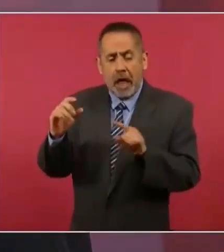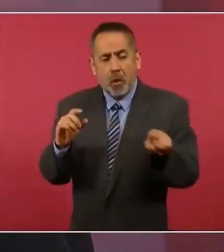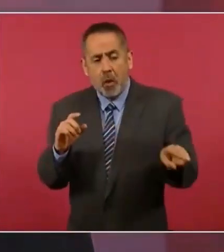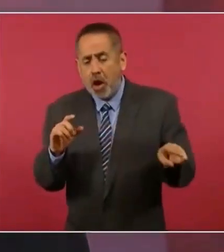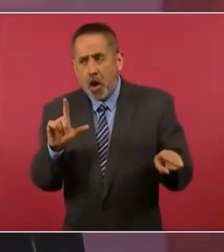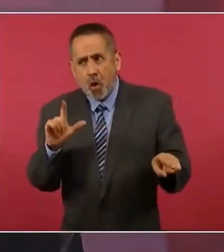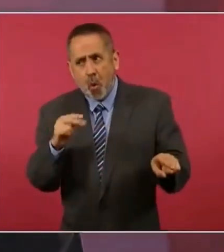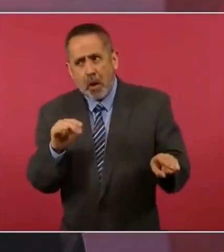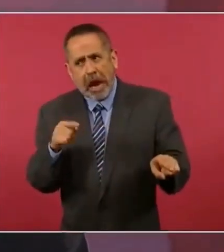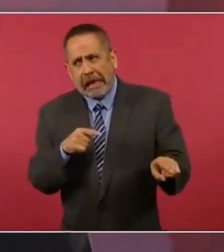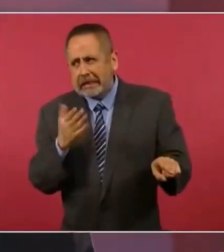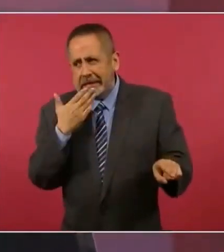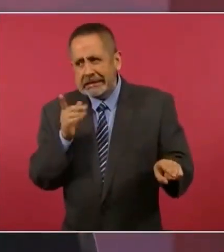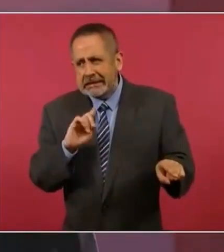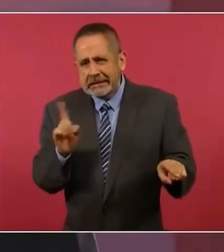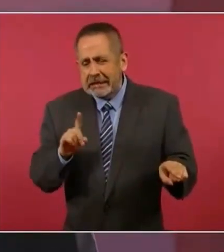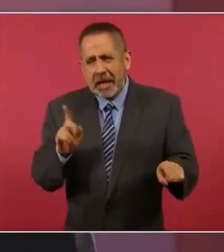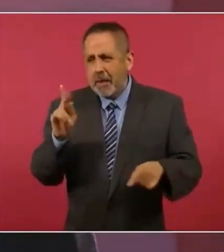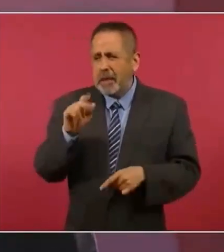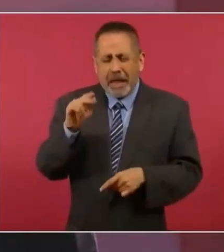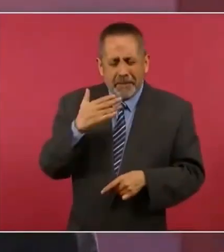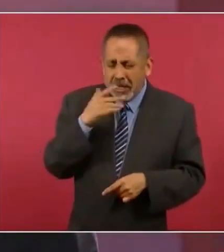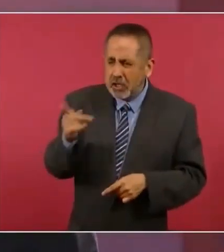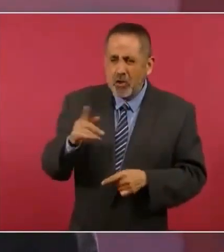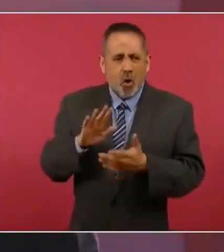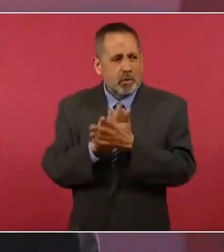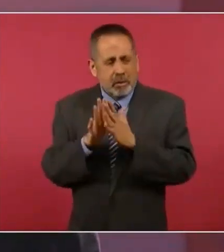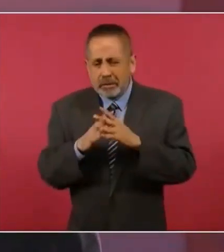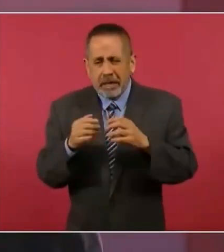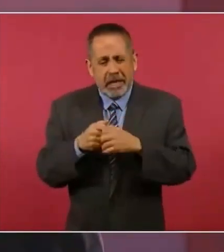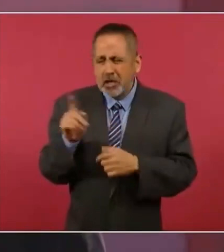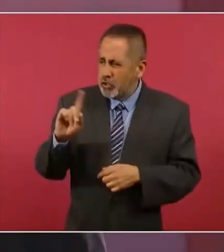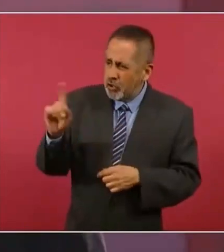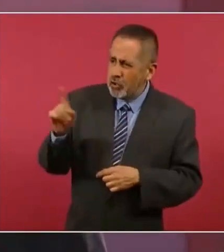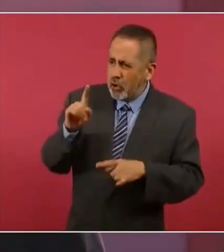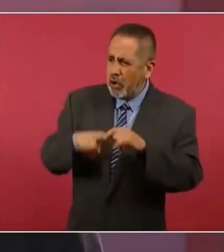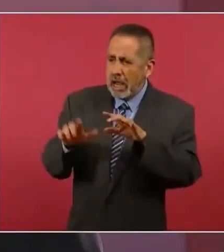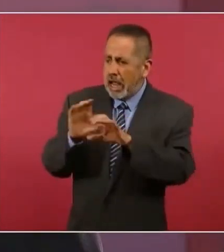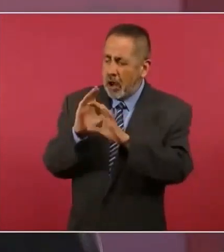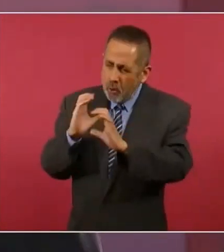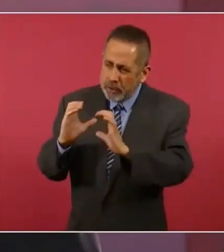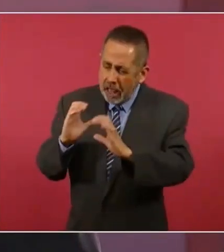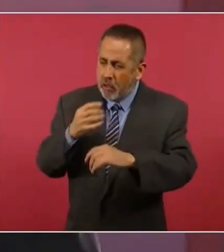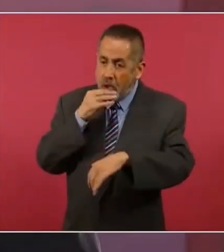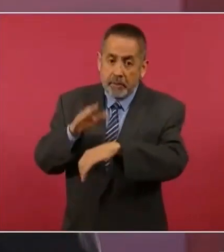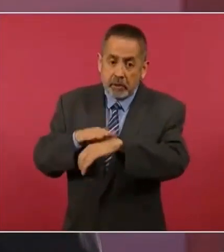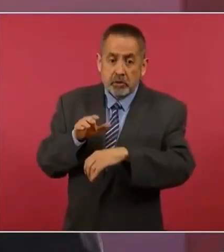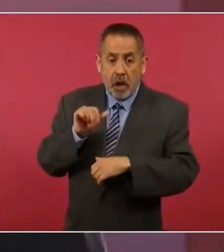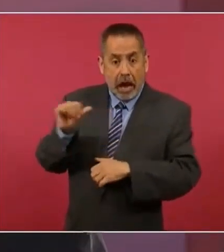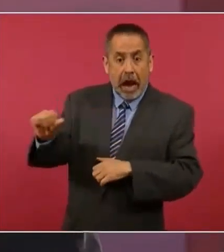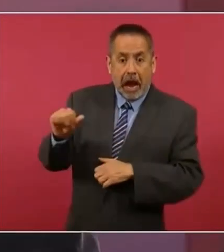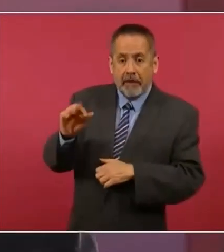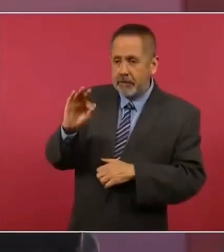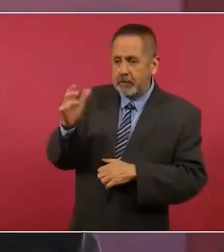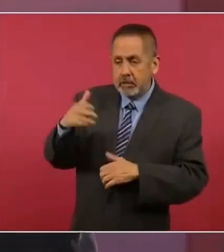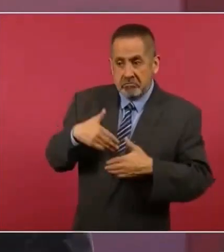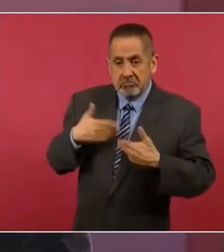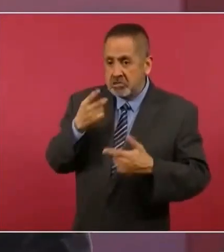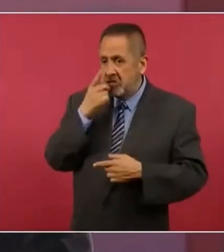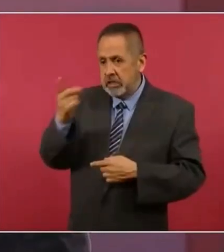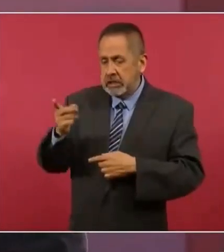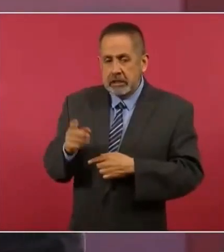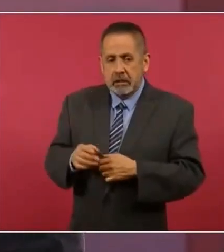que no era correcta la estrategia y que había que tener cuidado. No sé si